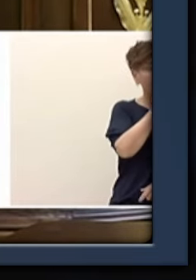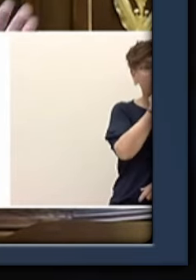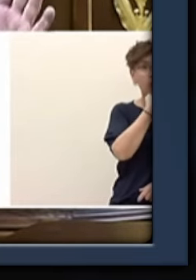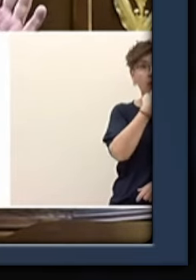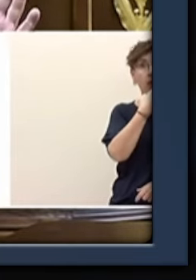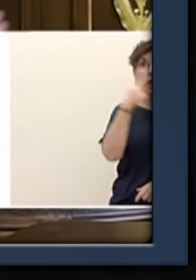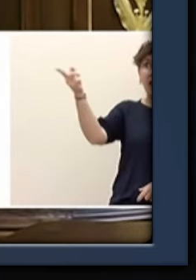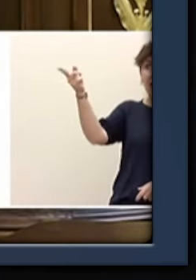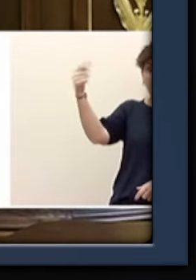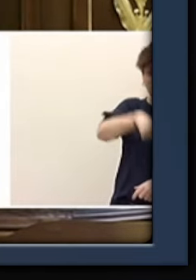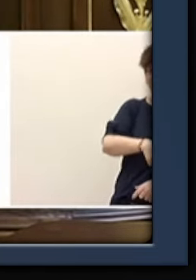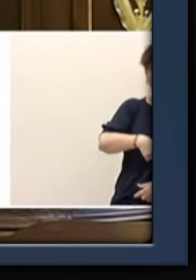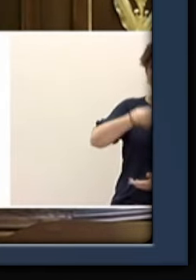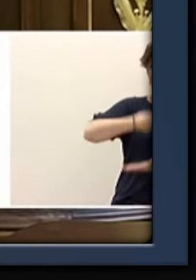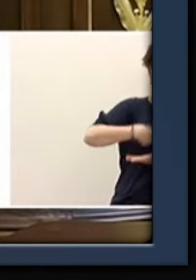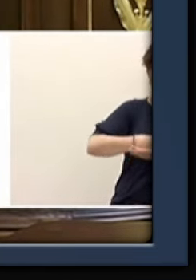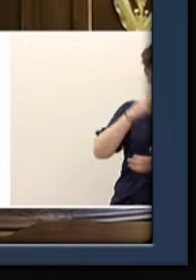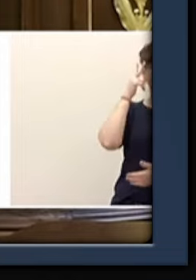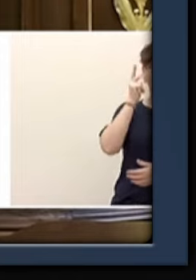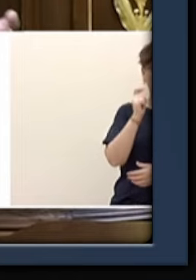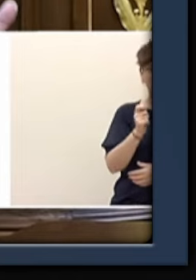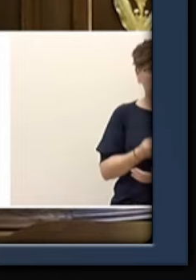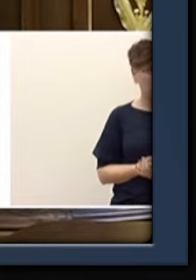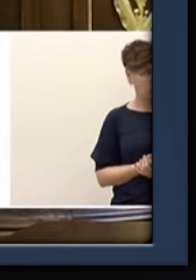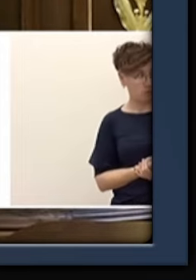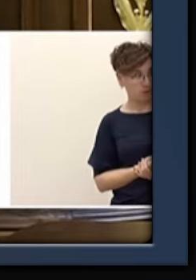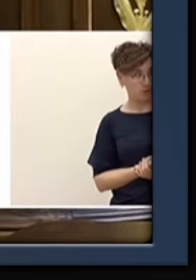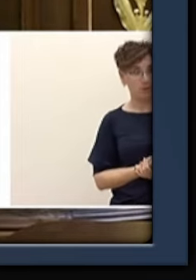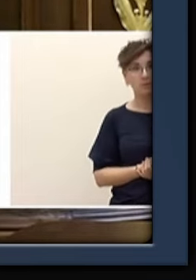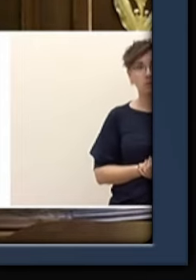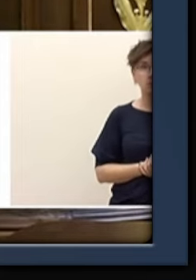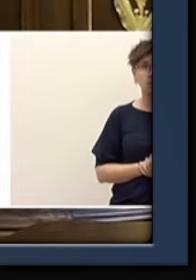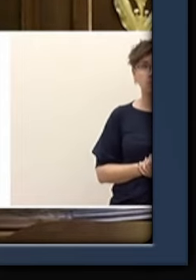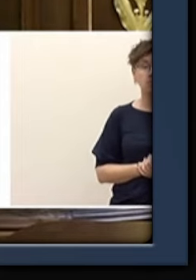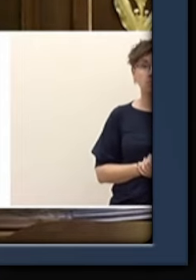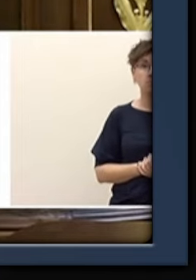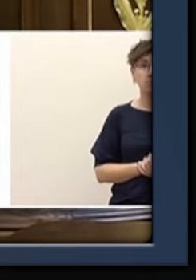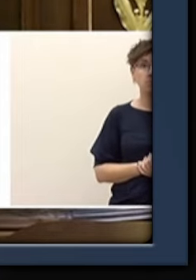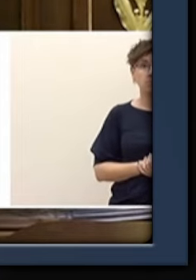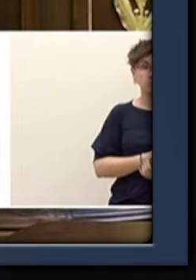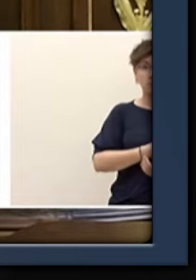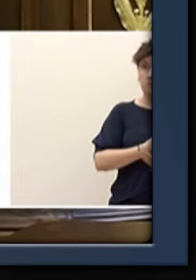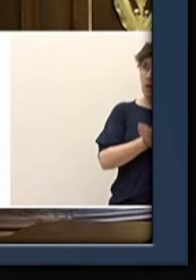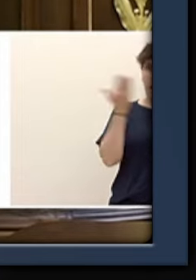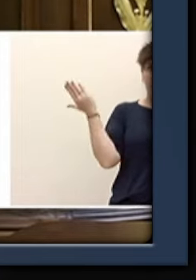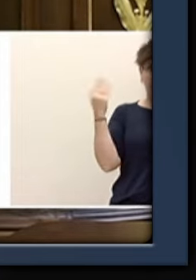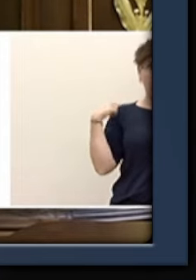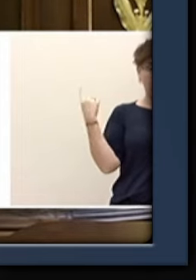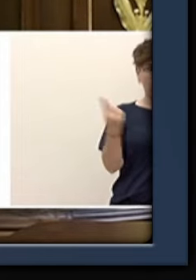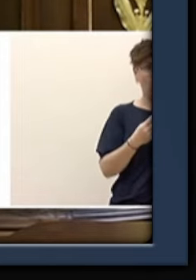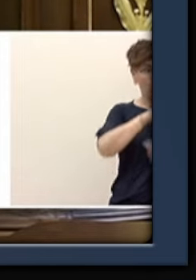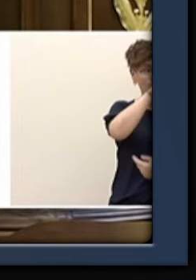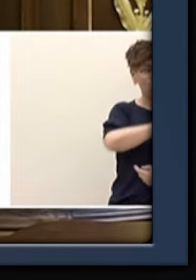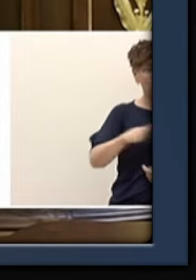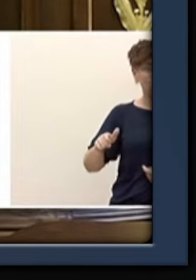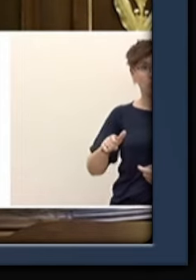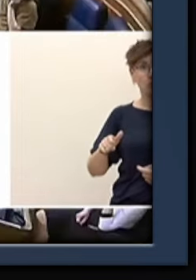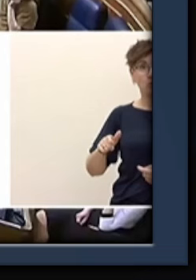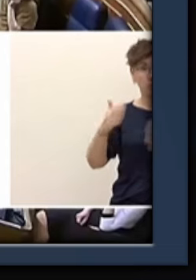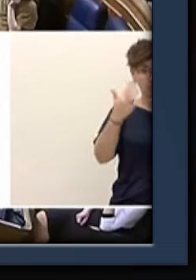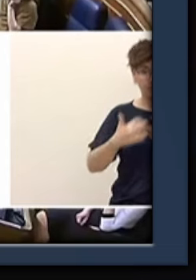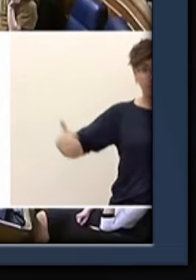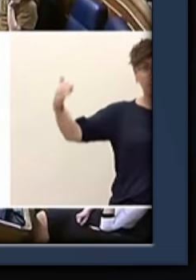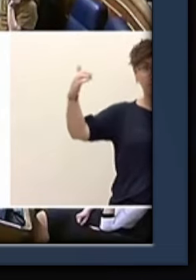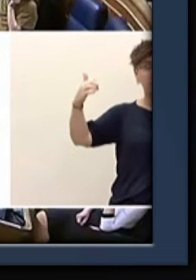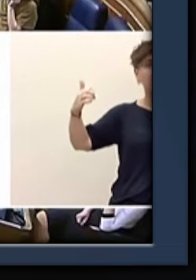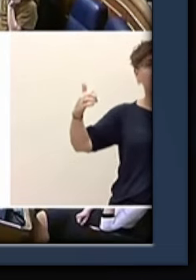humanista y al filántropo y a los filántropos en general que hay en esta Cámara no les importan las pensiones en los países de procedencia.